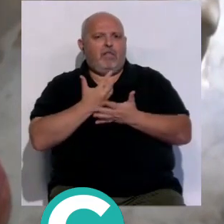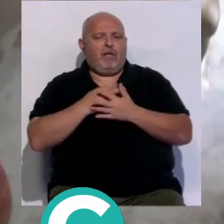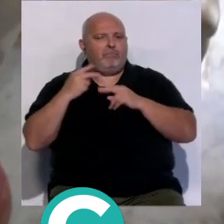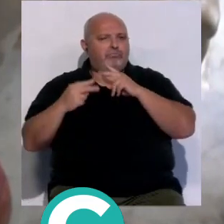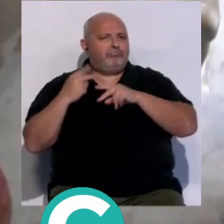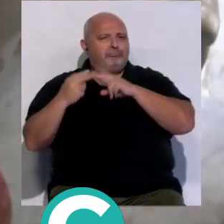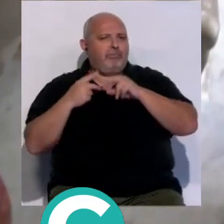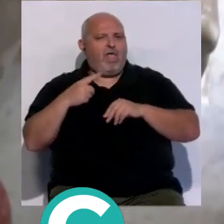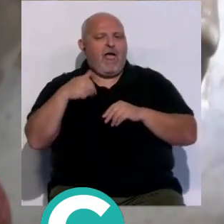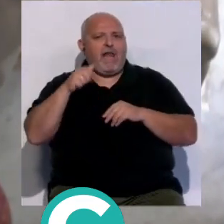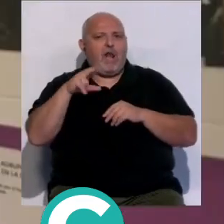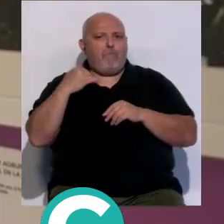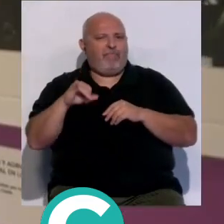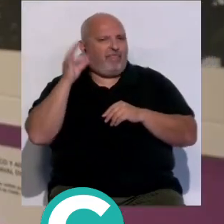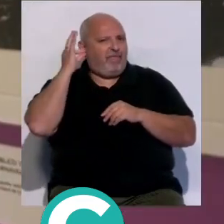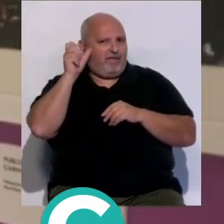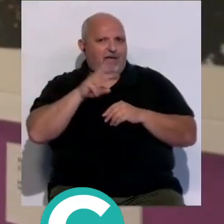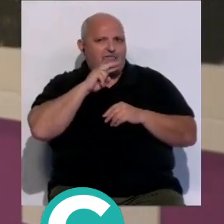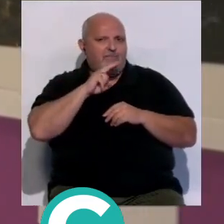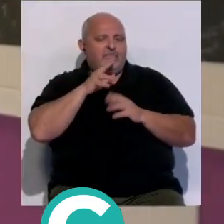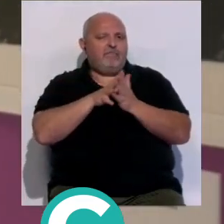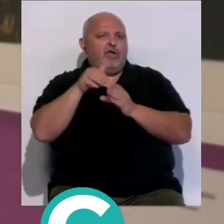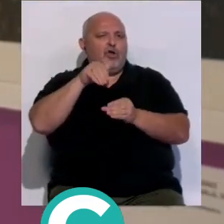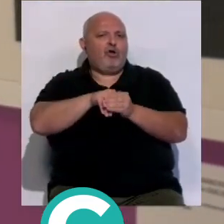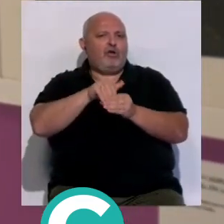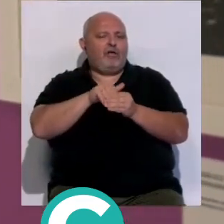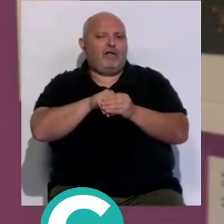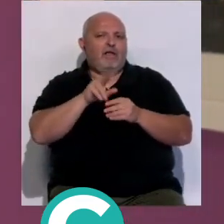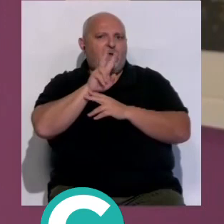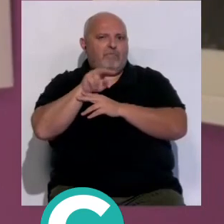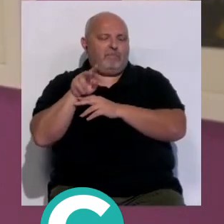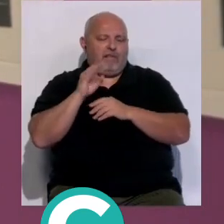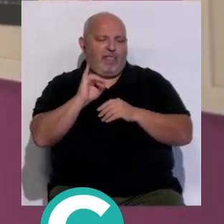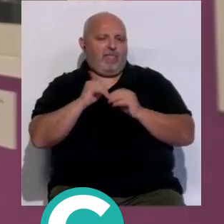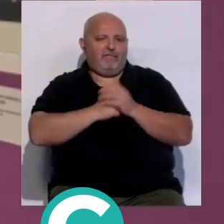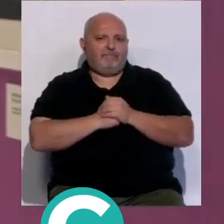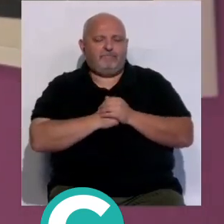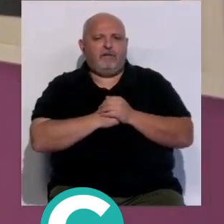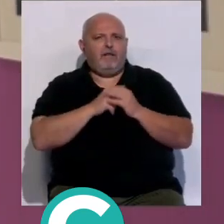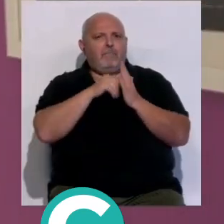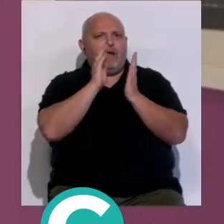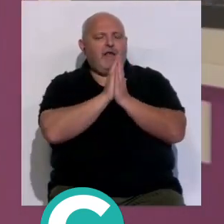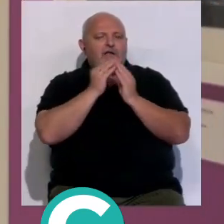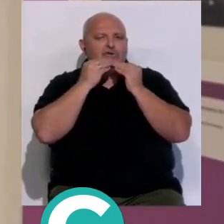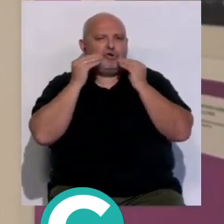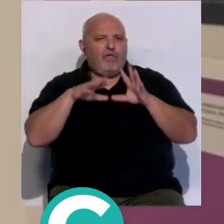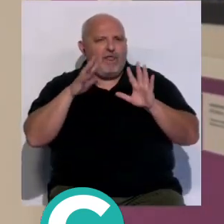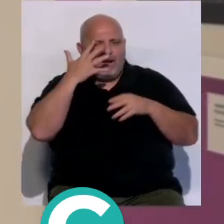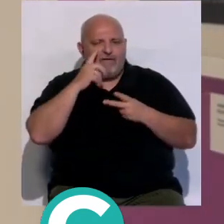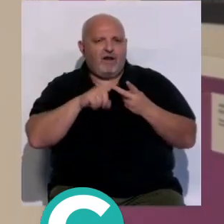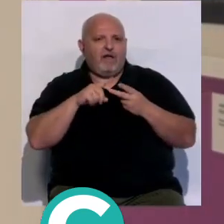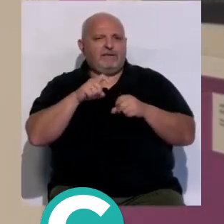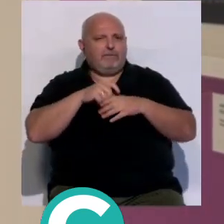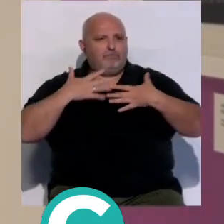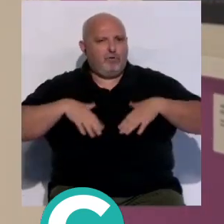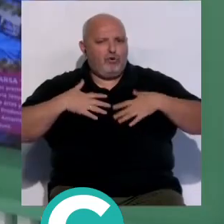Ana López Segovia se puede profundizar sobre los contenidos de la exposición permanente paneles sobre la historia del carnaval del